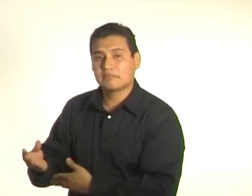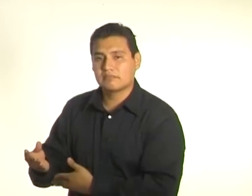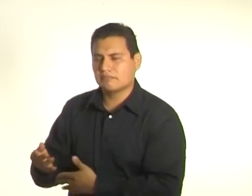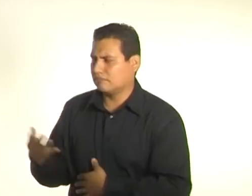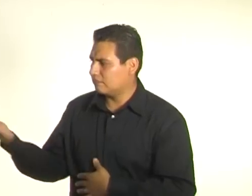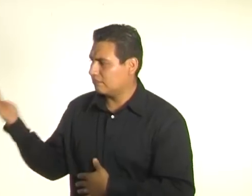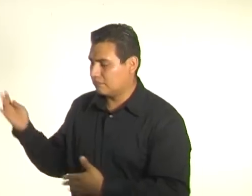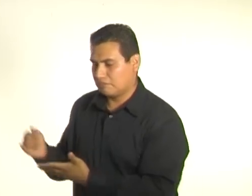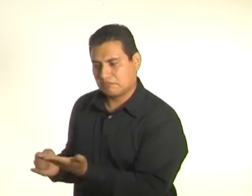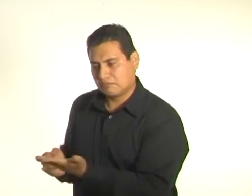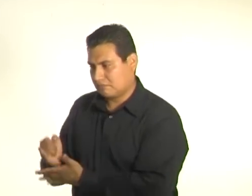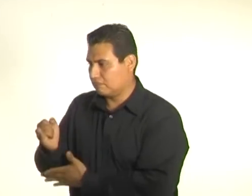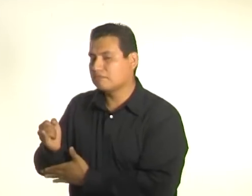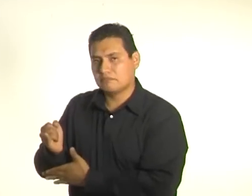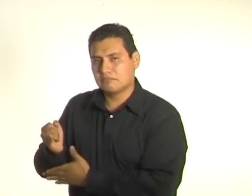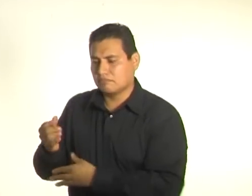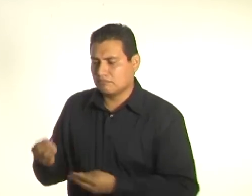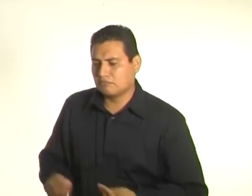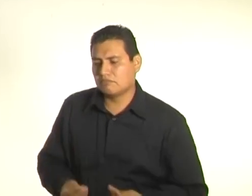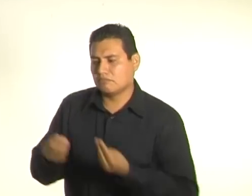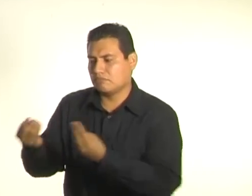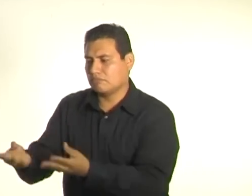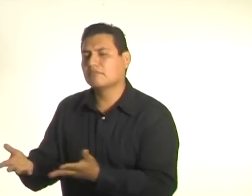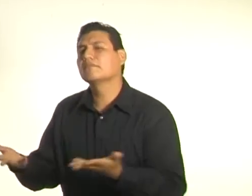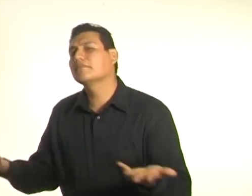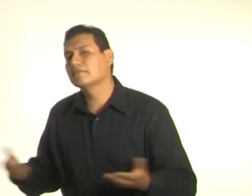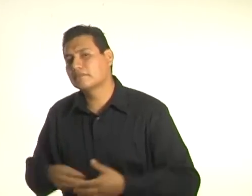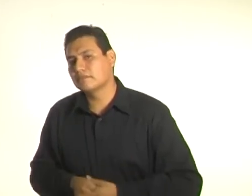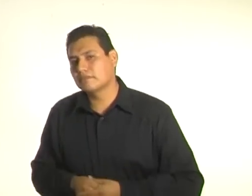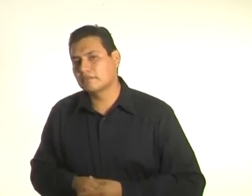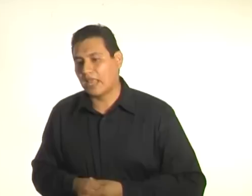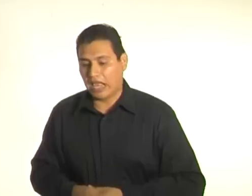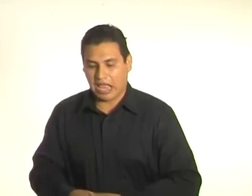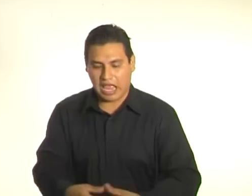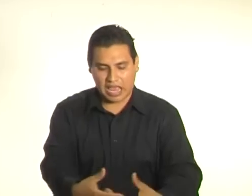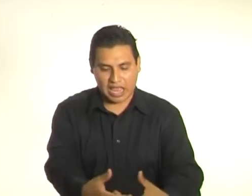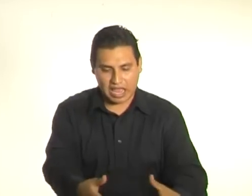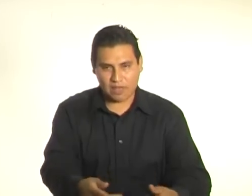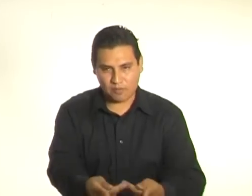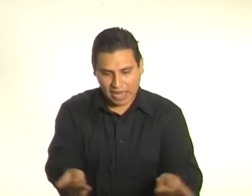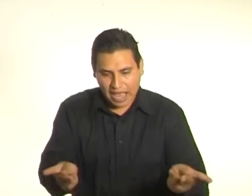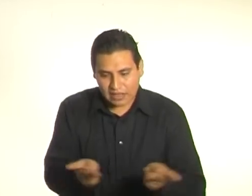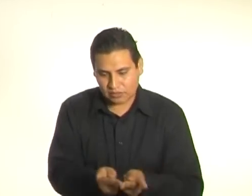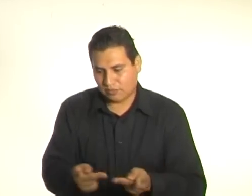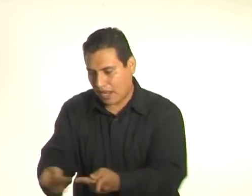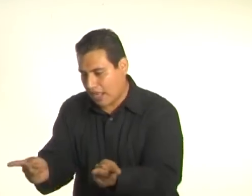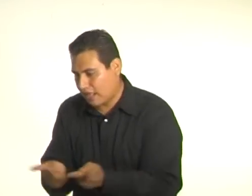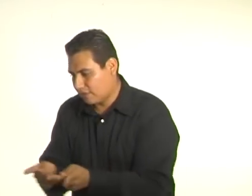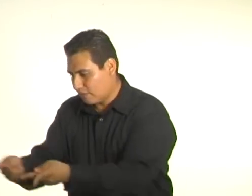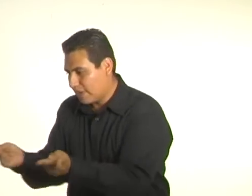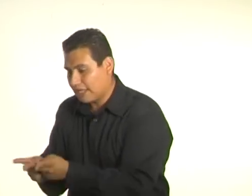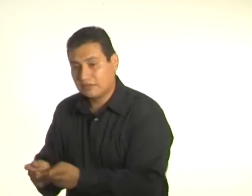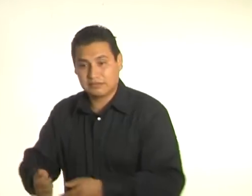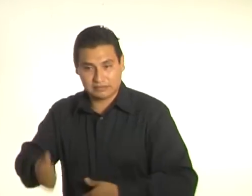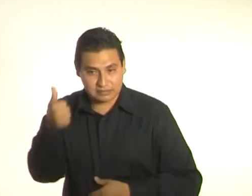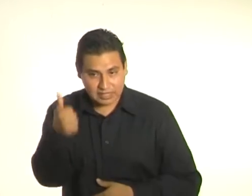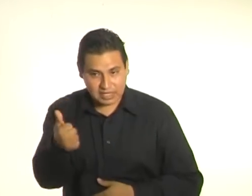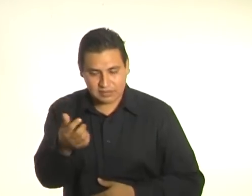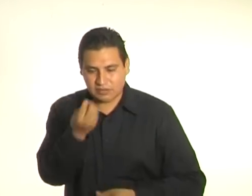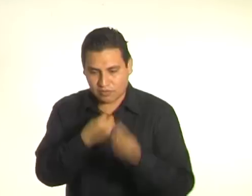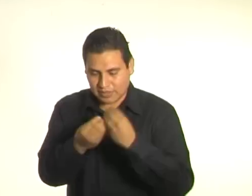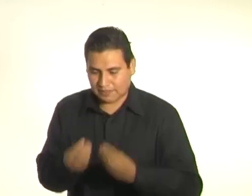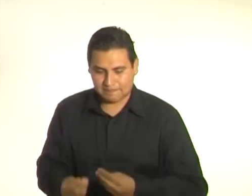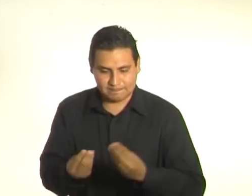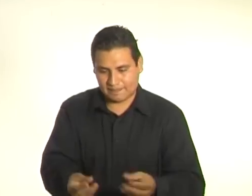cenarían juntos. Y le pondrían seis platos a Sixto. Claro está. Y colorín